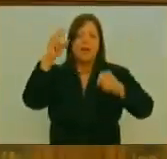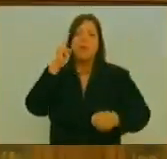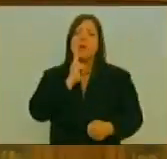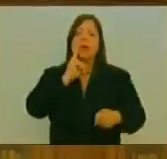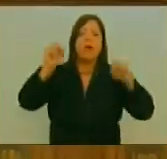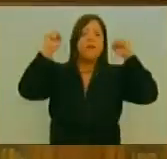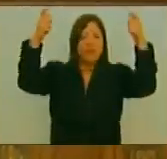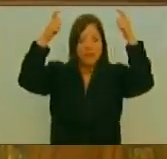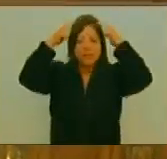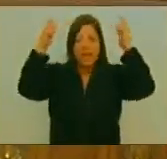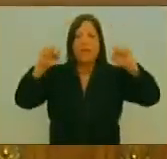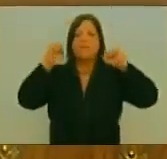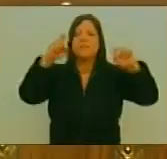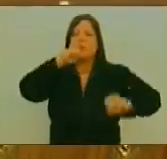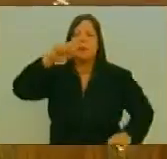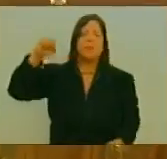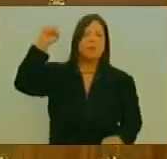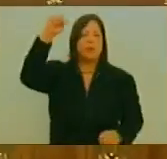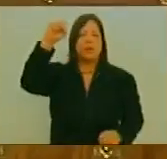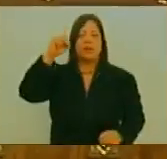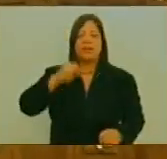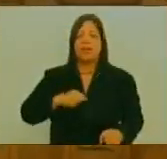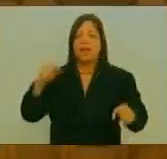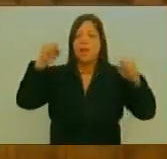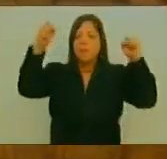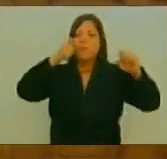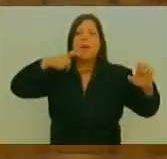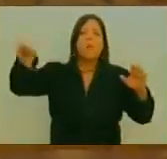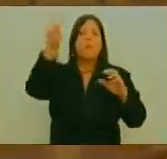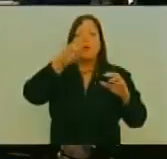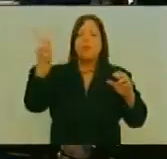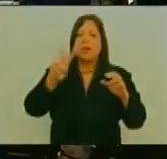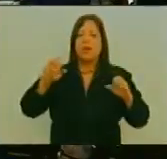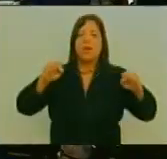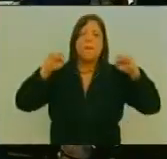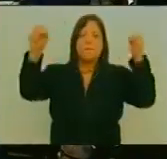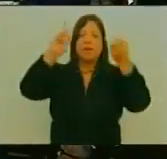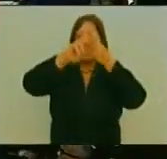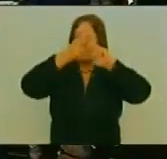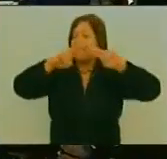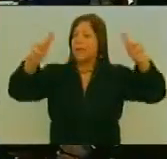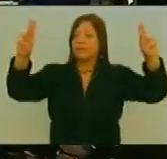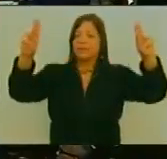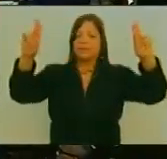viva Chávez Que viva Nicolás Maduro Que viva el pueblo Y que viva la paz